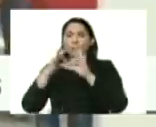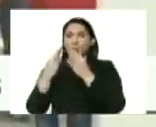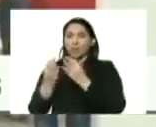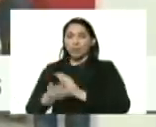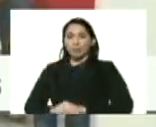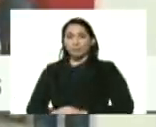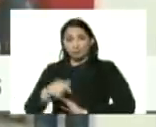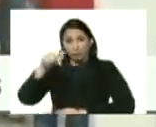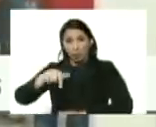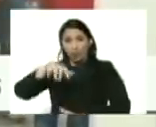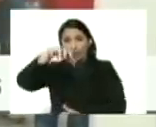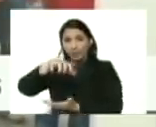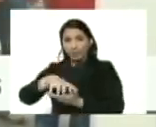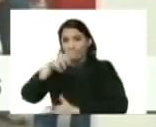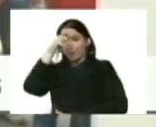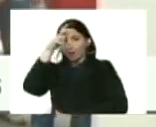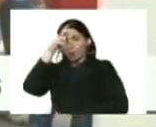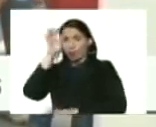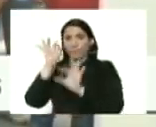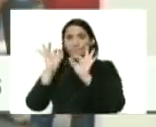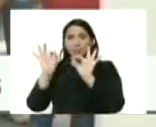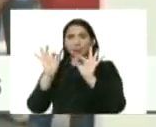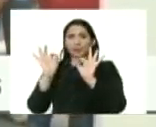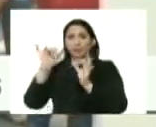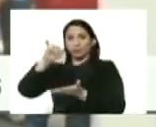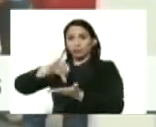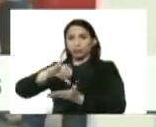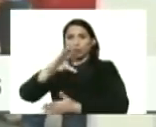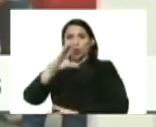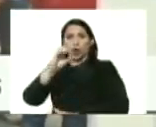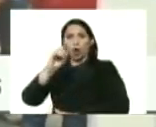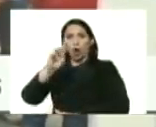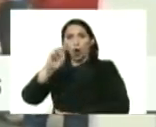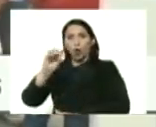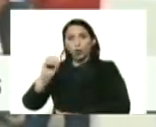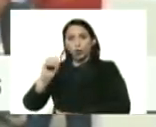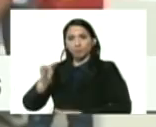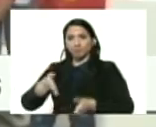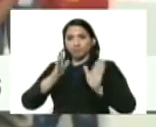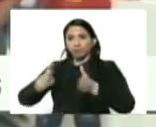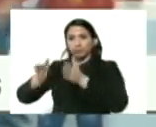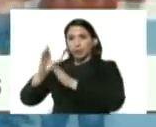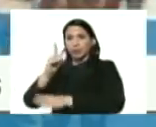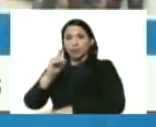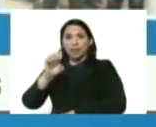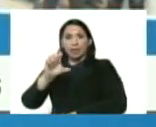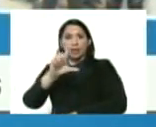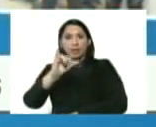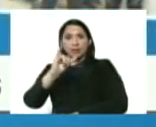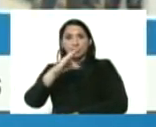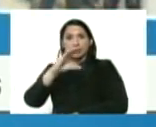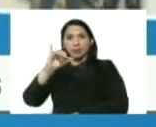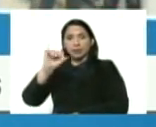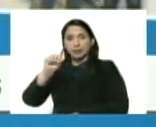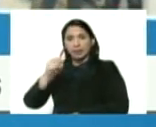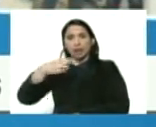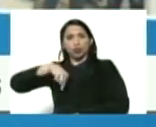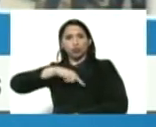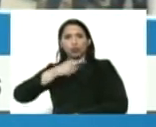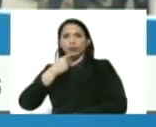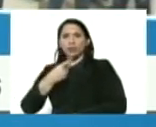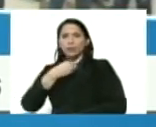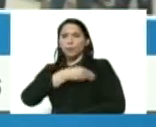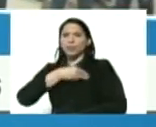que hoy en el estado de Falcón, específicamente en la ciudad de co-urbanización de las delicias, nosotros decimos misión cumplida,